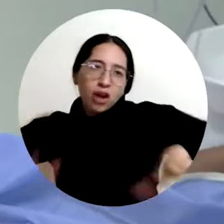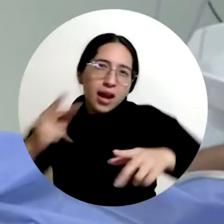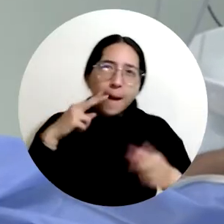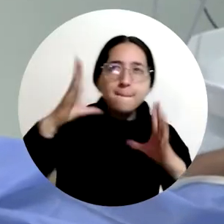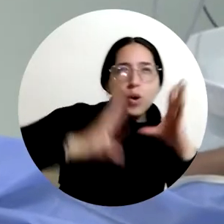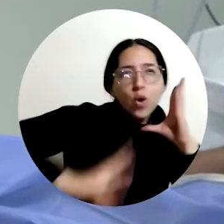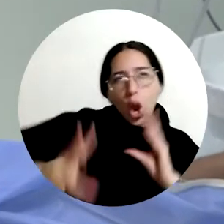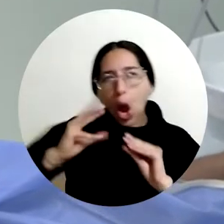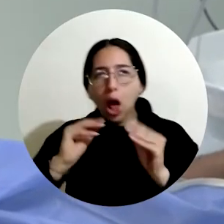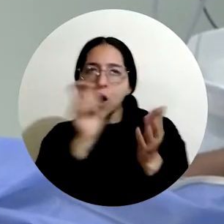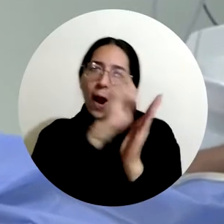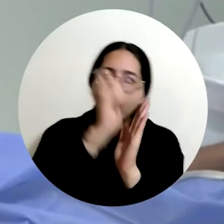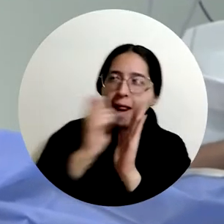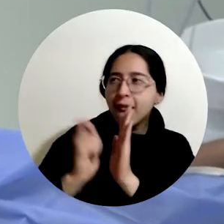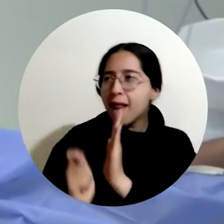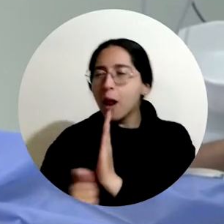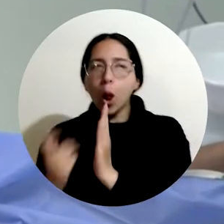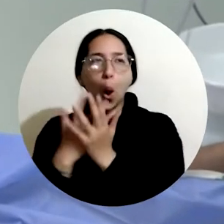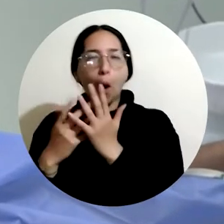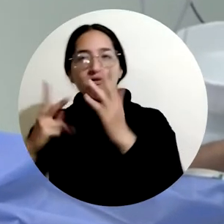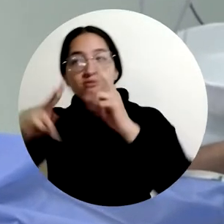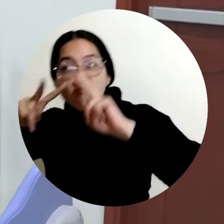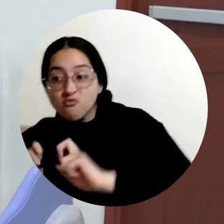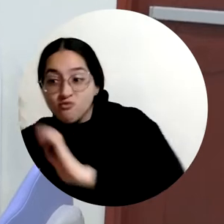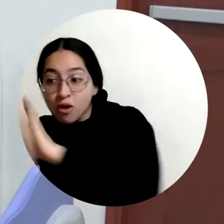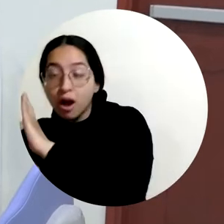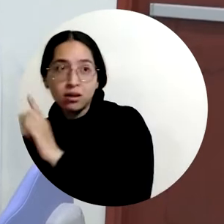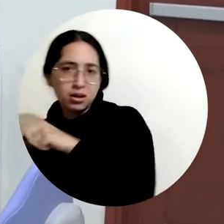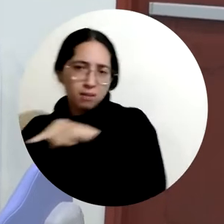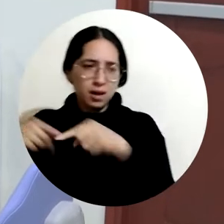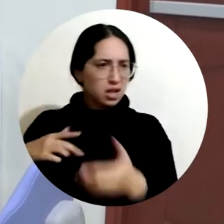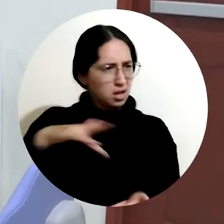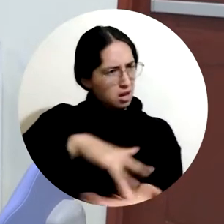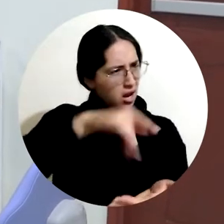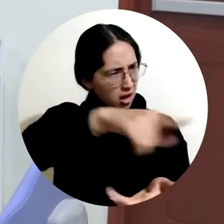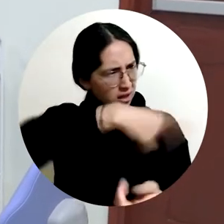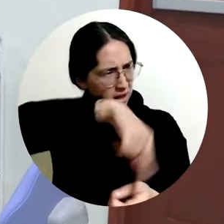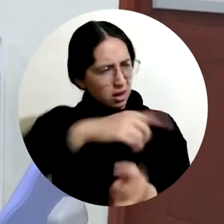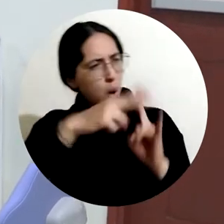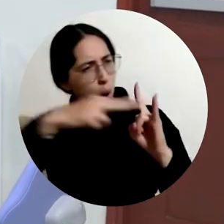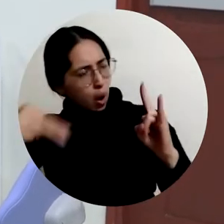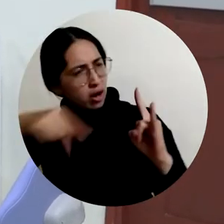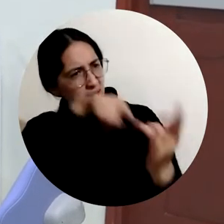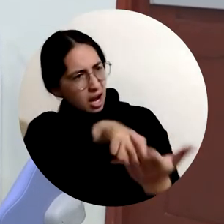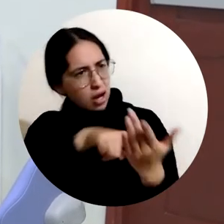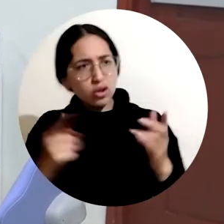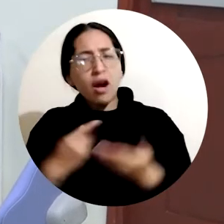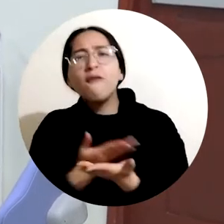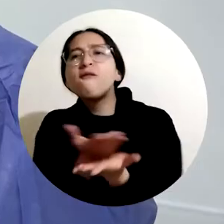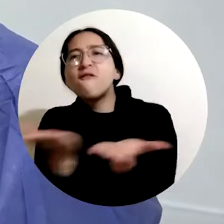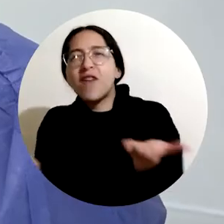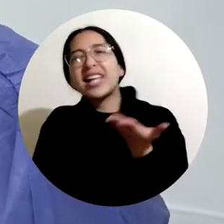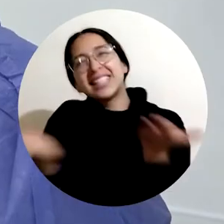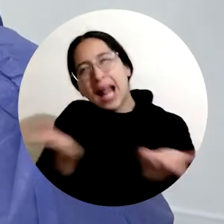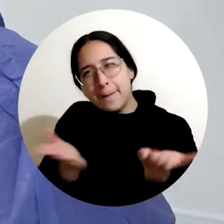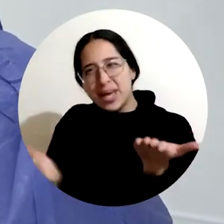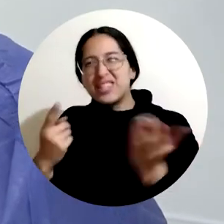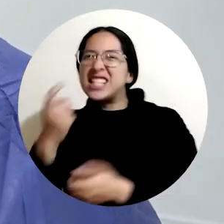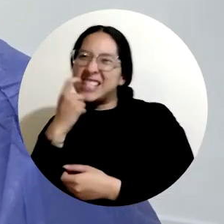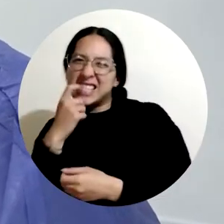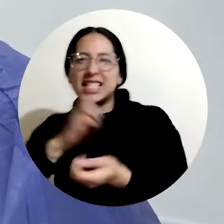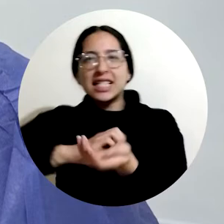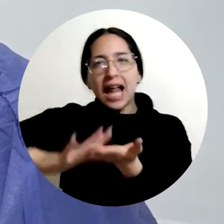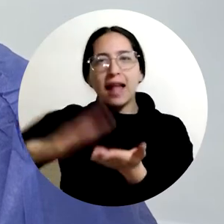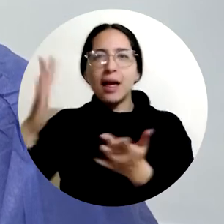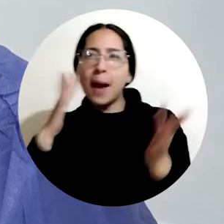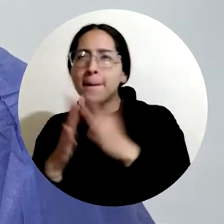destacaron la labor social que proyecta Unimagdalena a través de su clínica odontológica, al ofrecer tratamientos dentales gratuitos a población vulnerable de